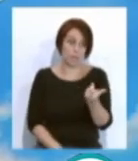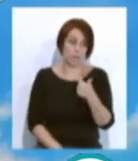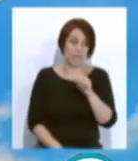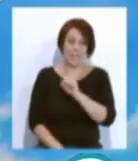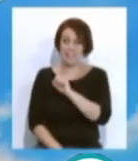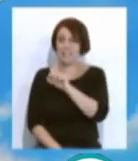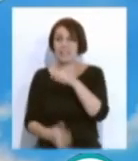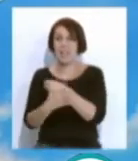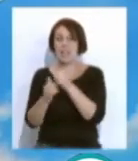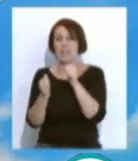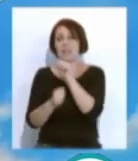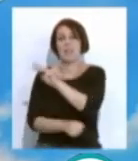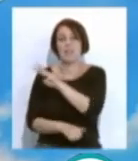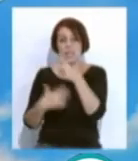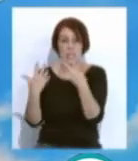en 37 años.